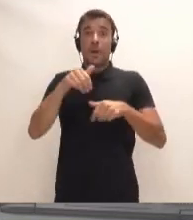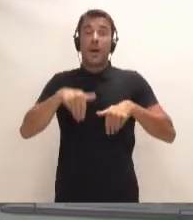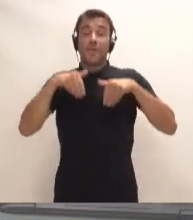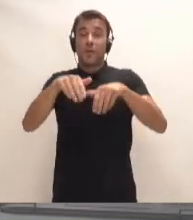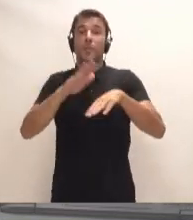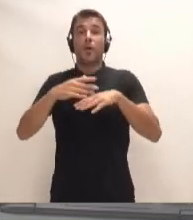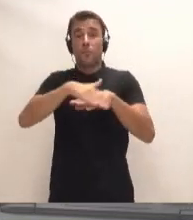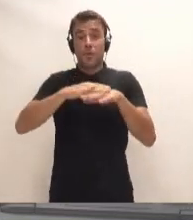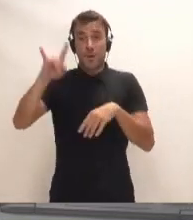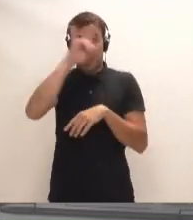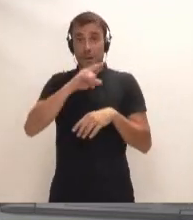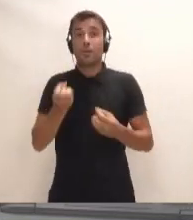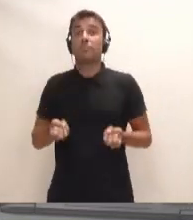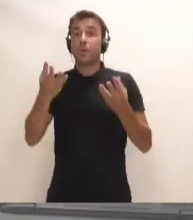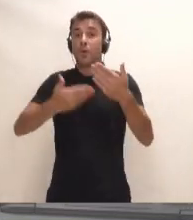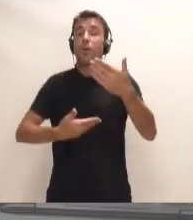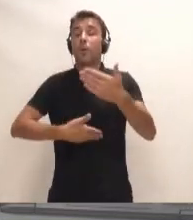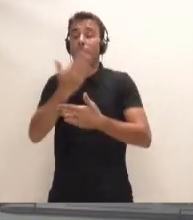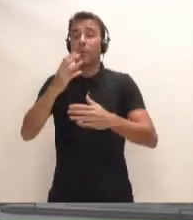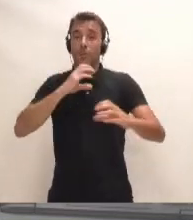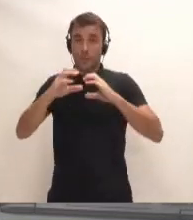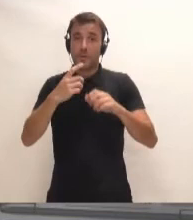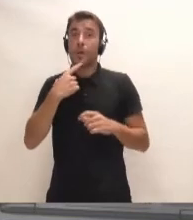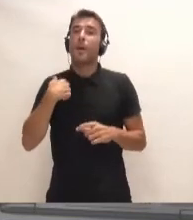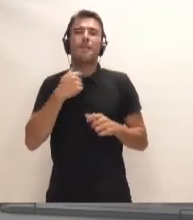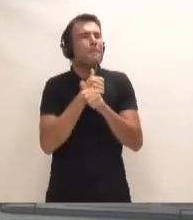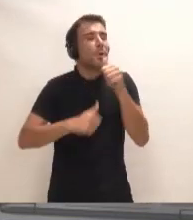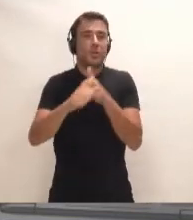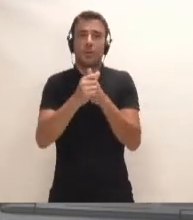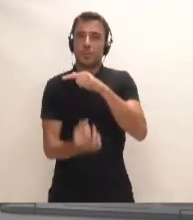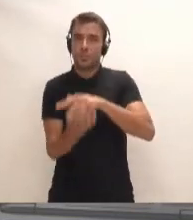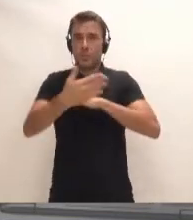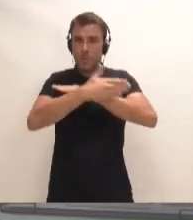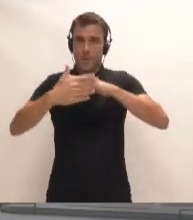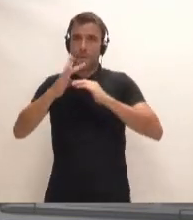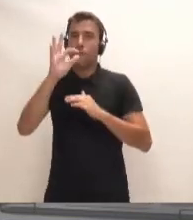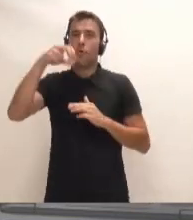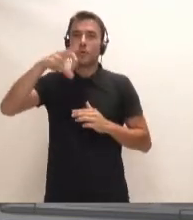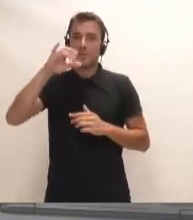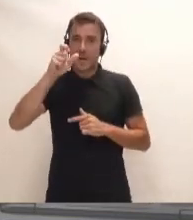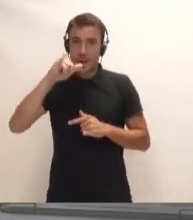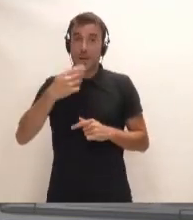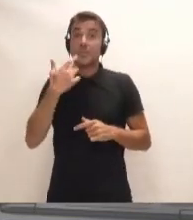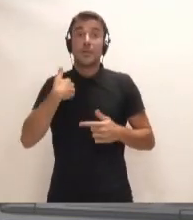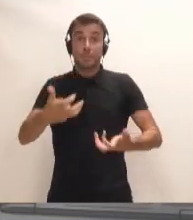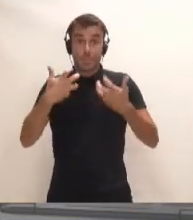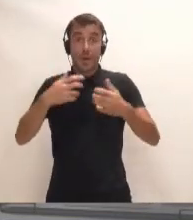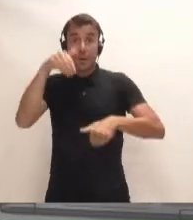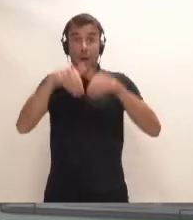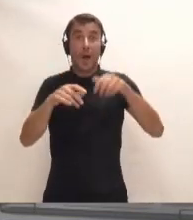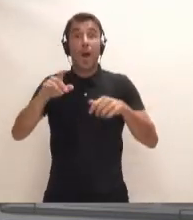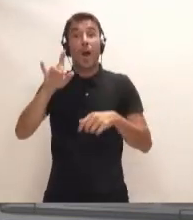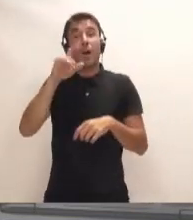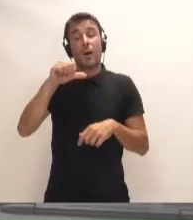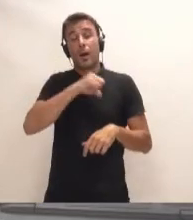en prensa Considero prioritario la construcción del puerto de Fonsalía. Asegura que será una prioridad si gana las elecciones autonómicas. Quizá fue